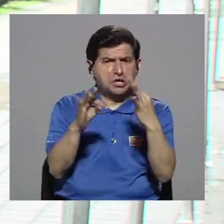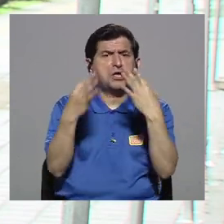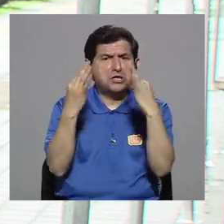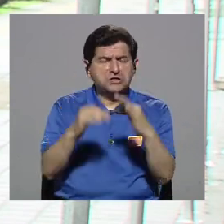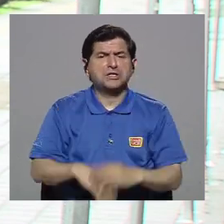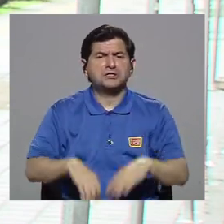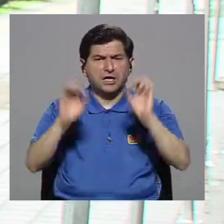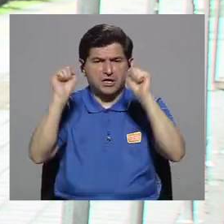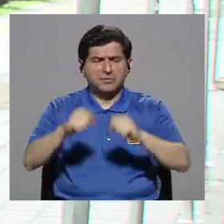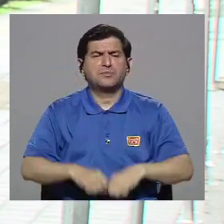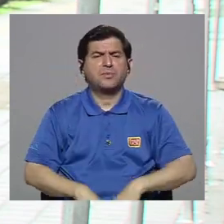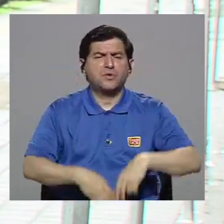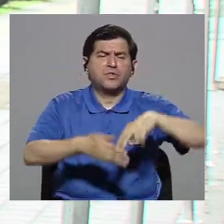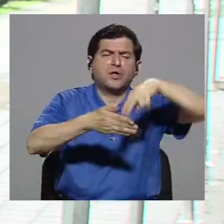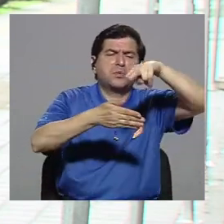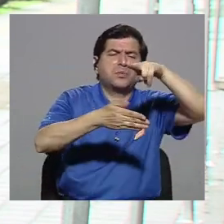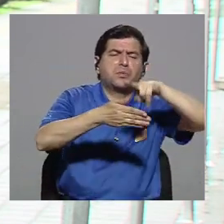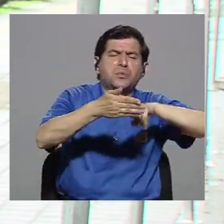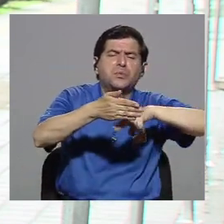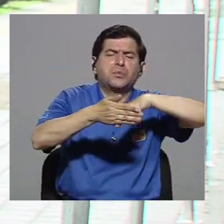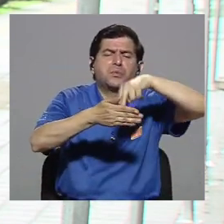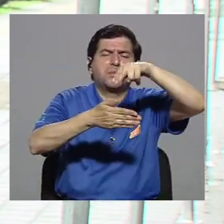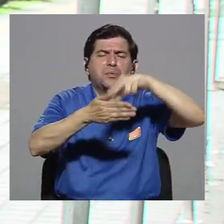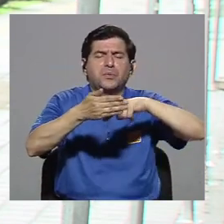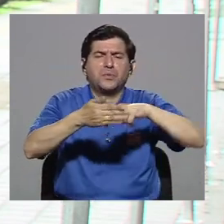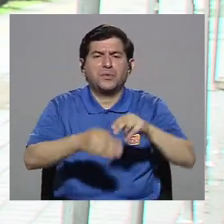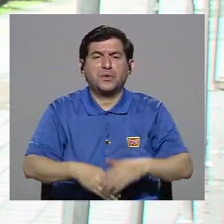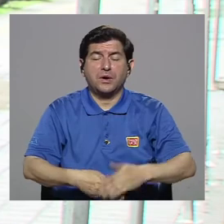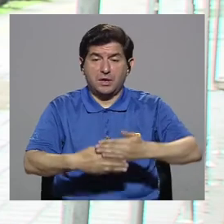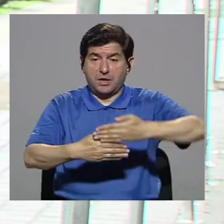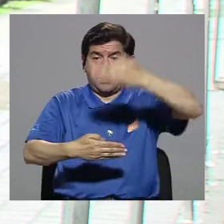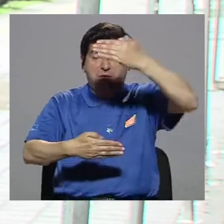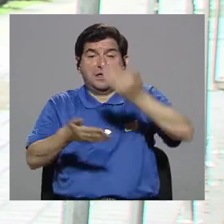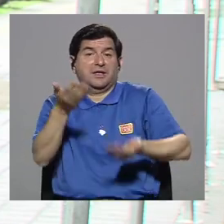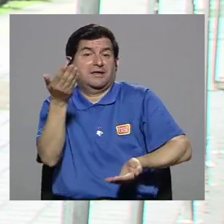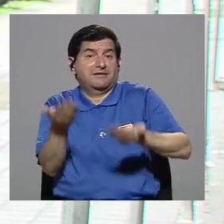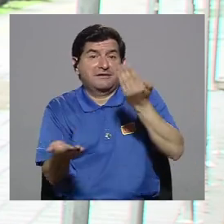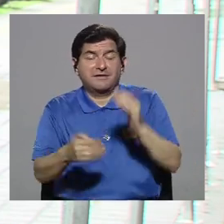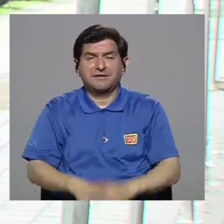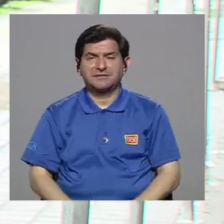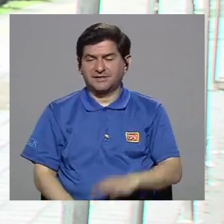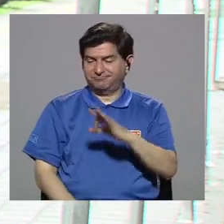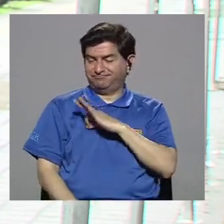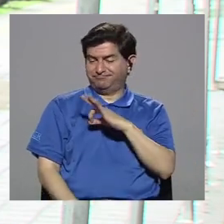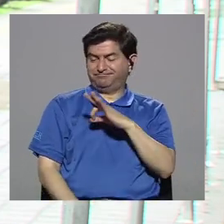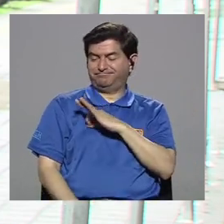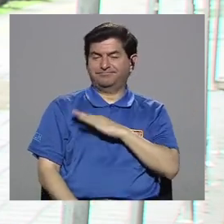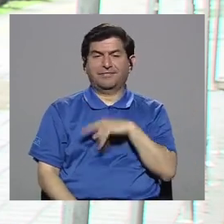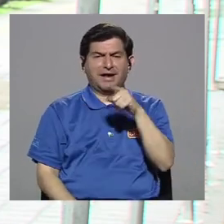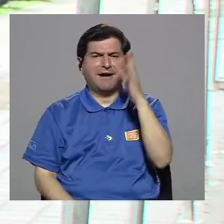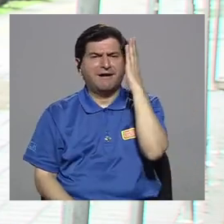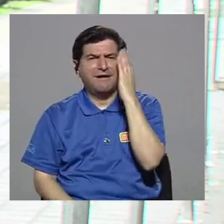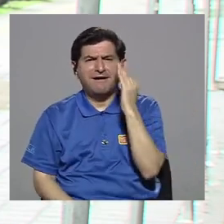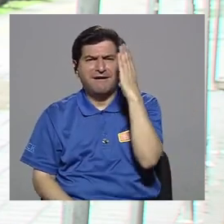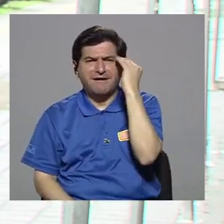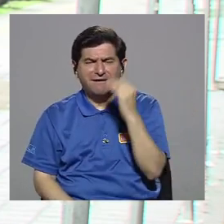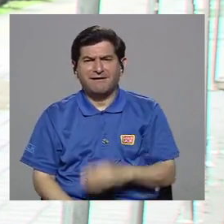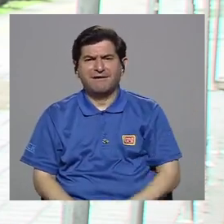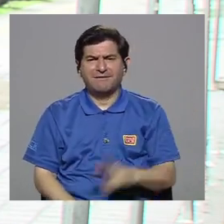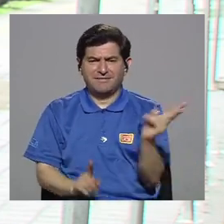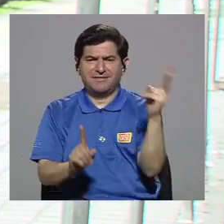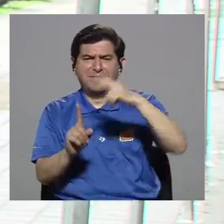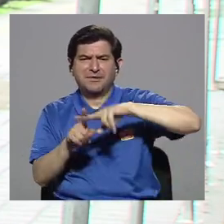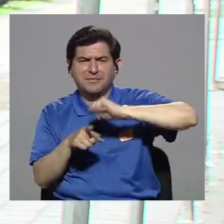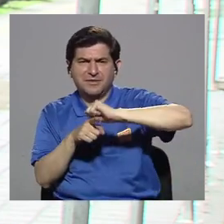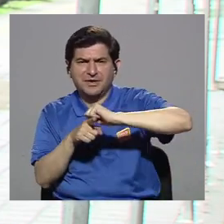pincel y se atreviera, ¿verdad?, a realizar trazos en una pared, era más bien como la ganancia, ¿no?